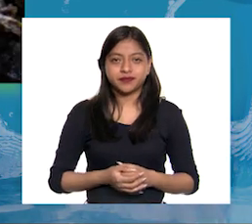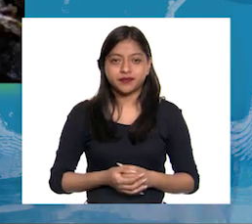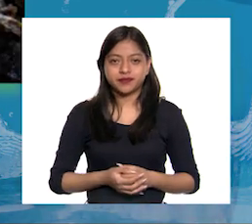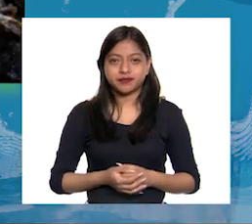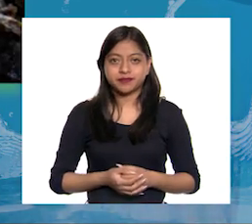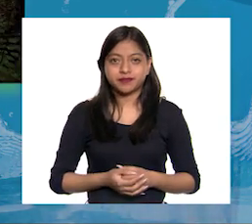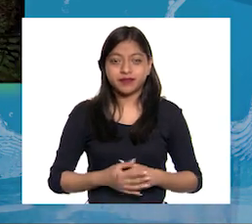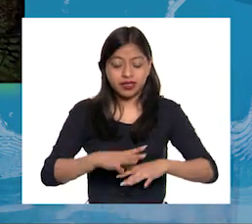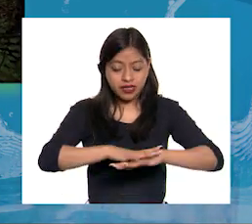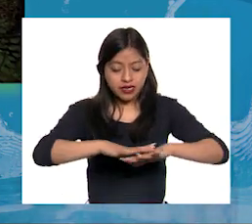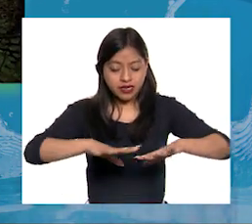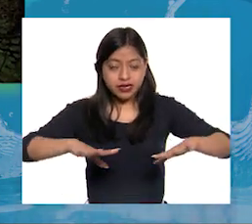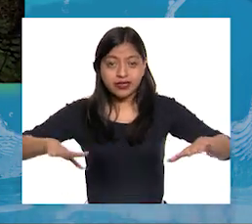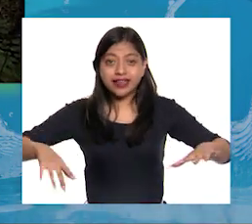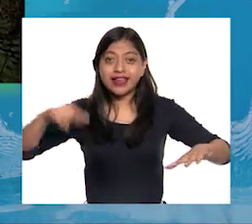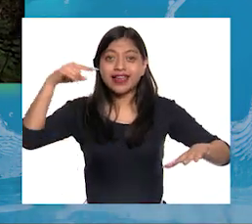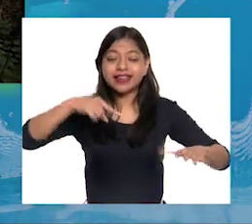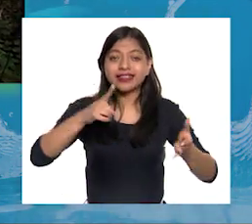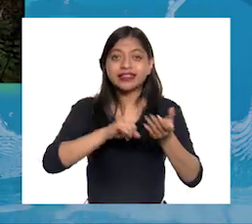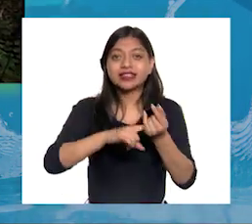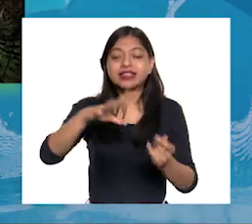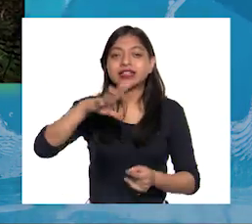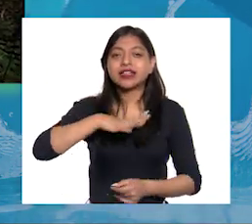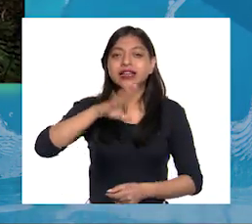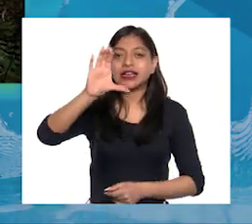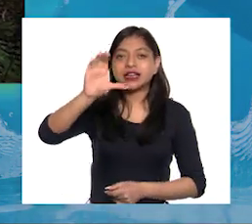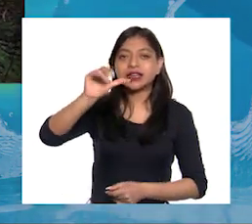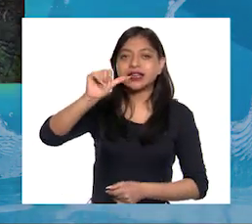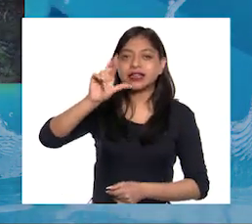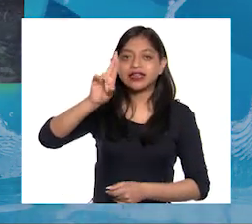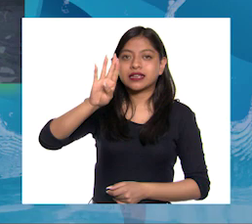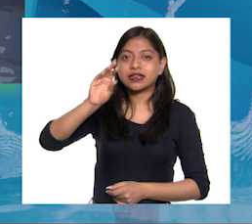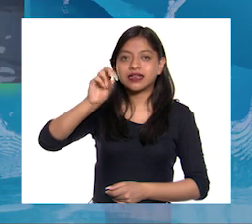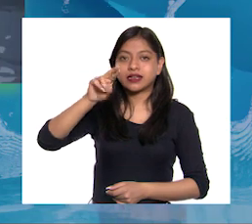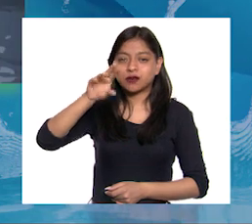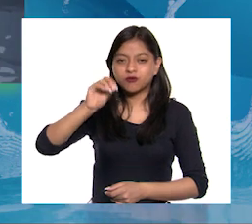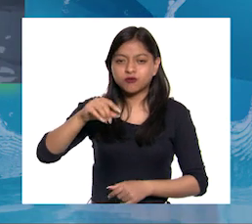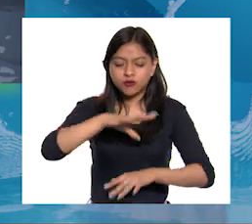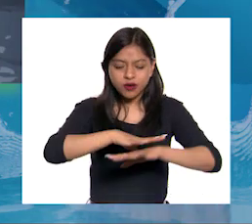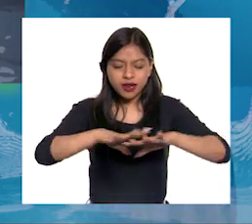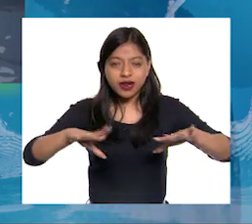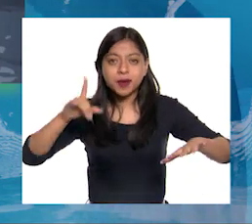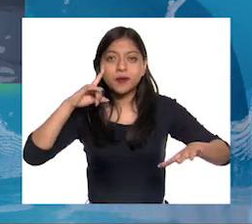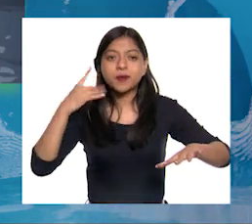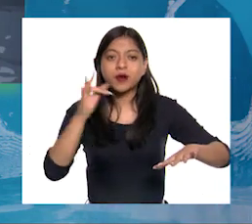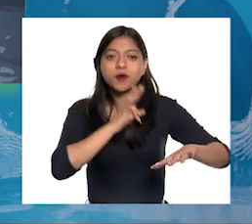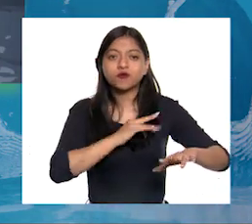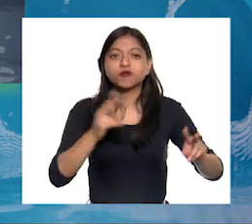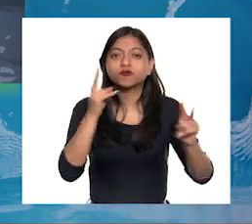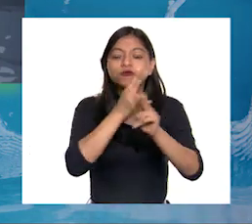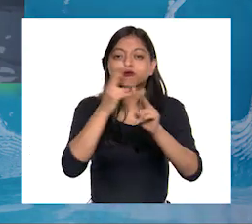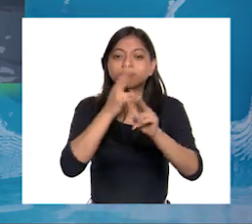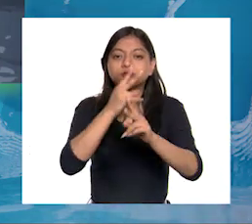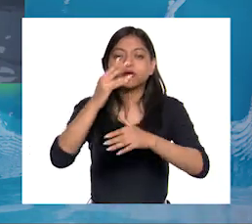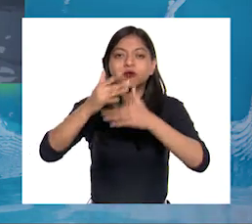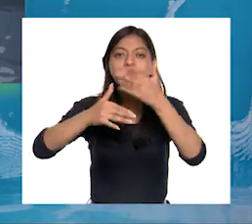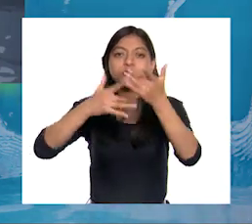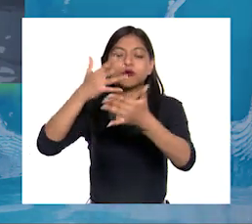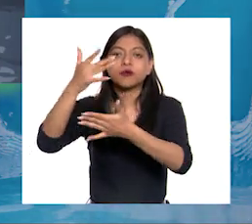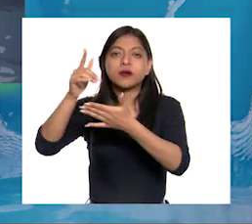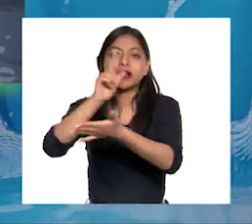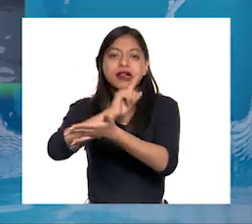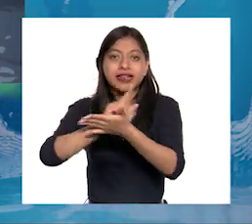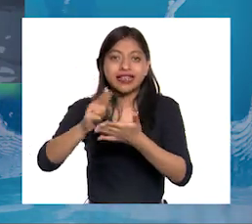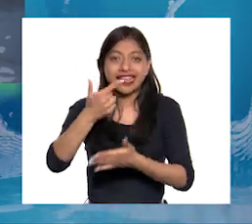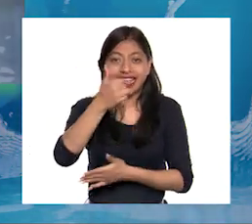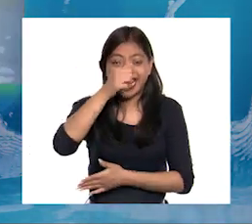Es un gran reservorio de carbono Que evita la liberación a la atmósfera de dióxido de carbono Uno de los principales